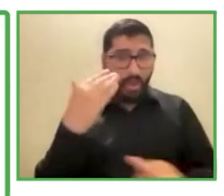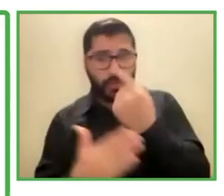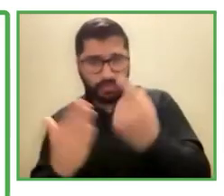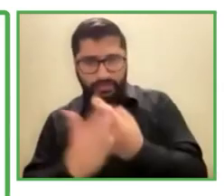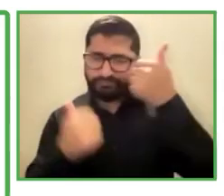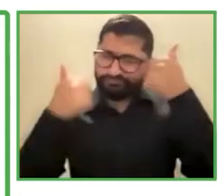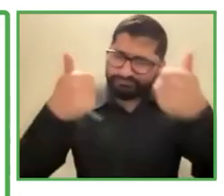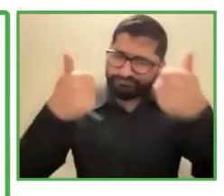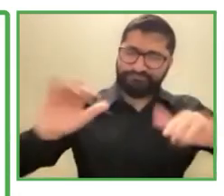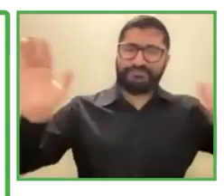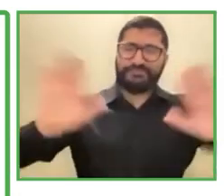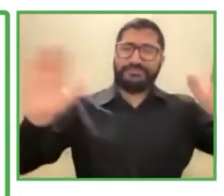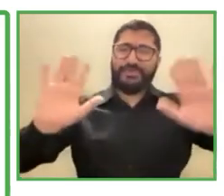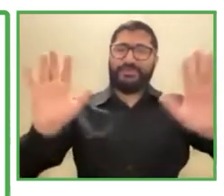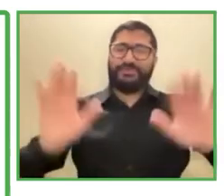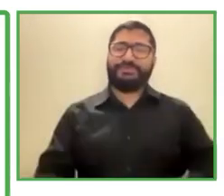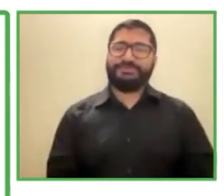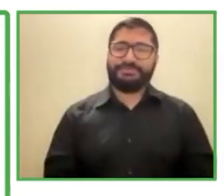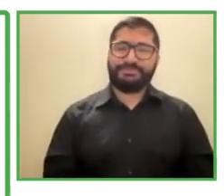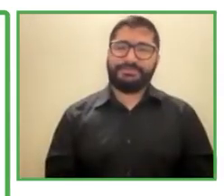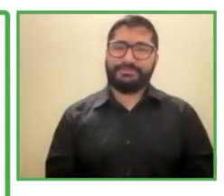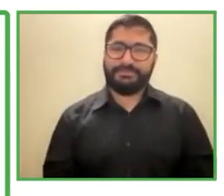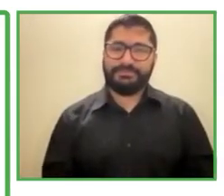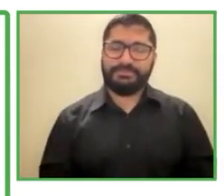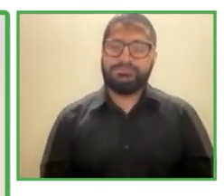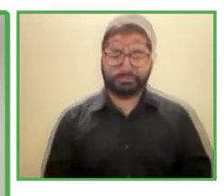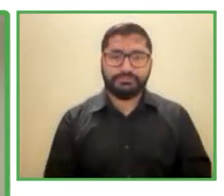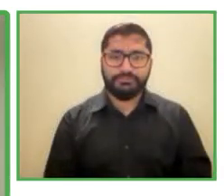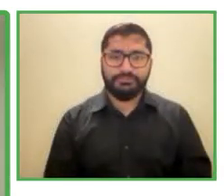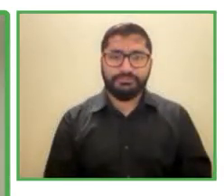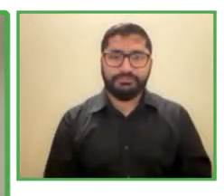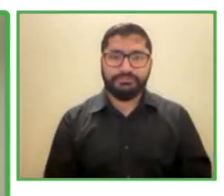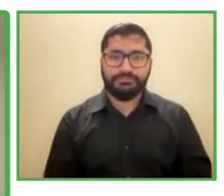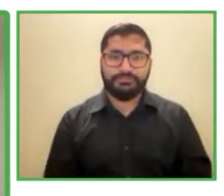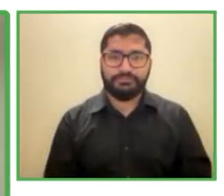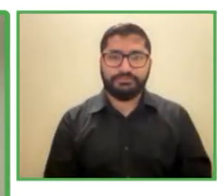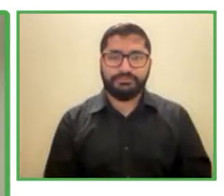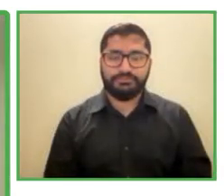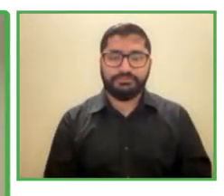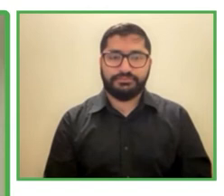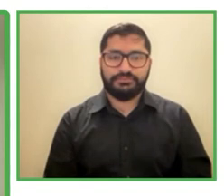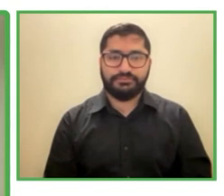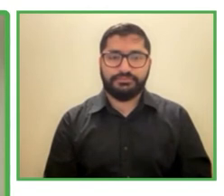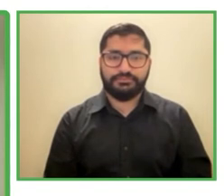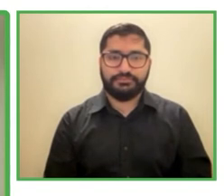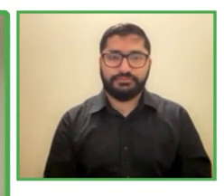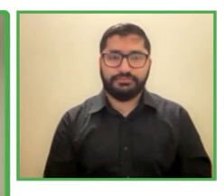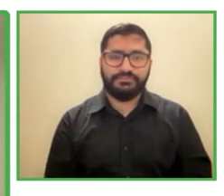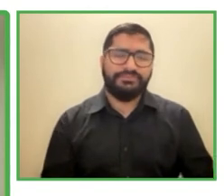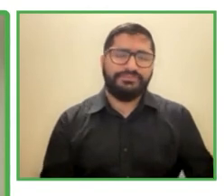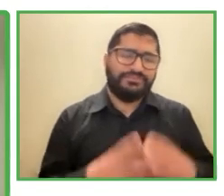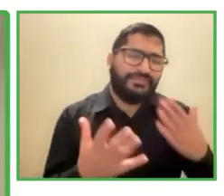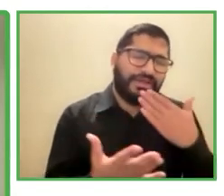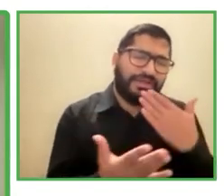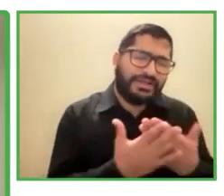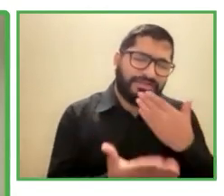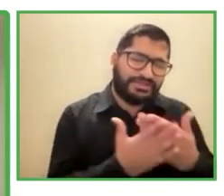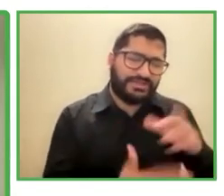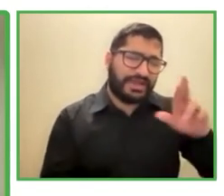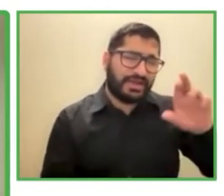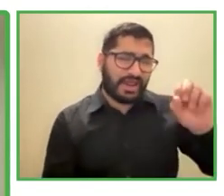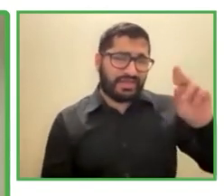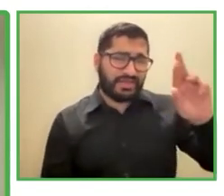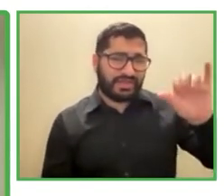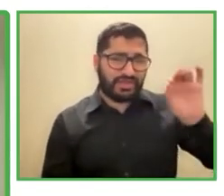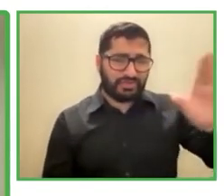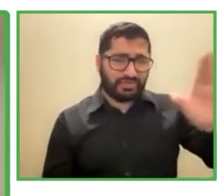gracias a Rodrigo por tu exposición